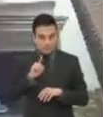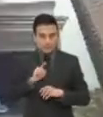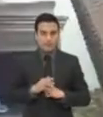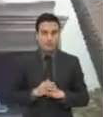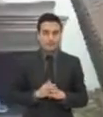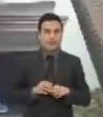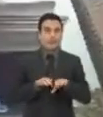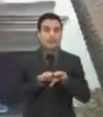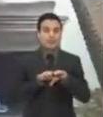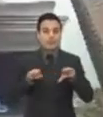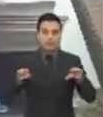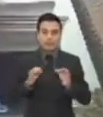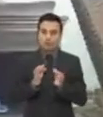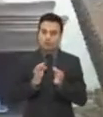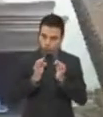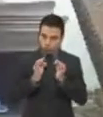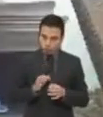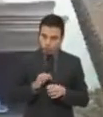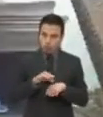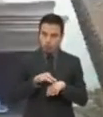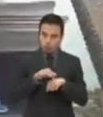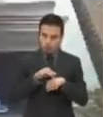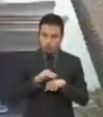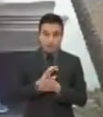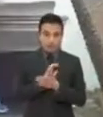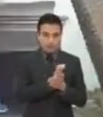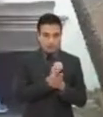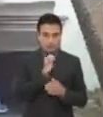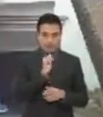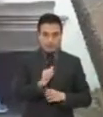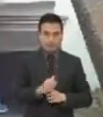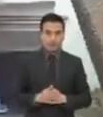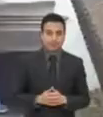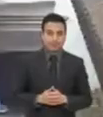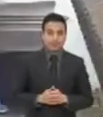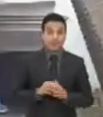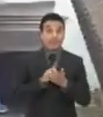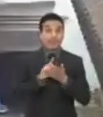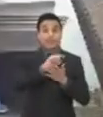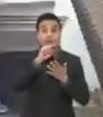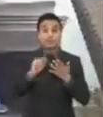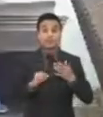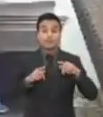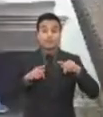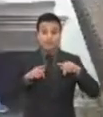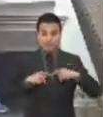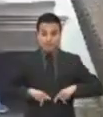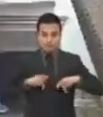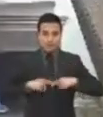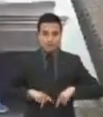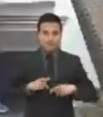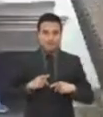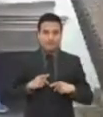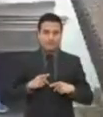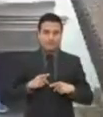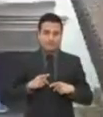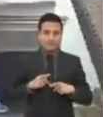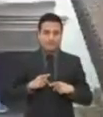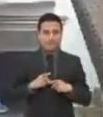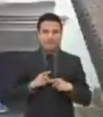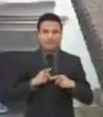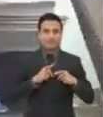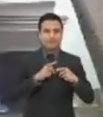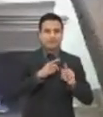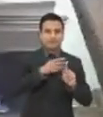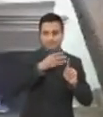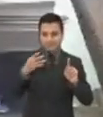igualdad sustantiva y no discriminación. Los derechos de las personas con diversa orientación